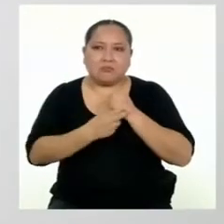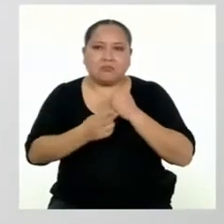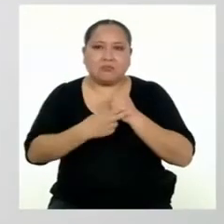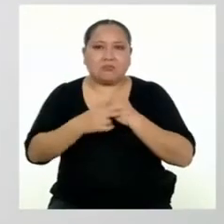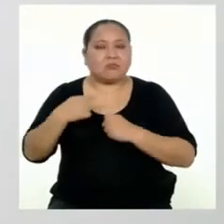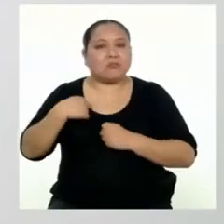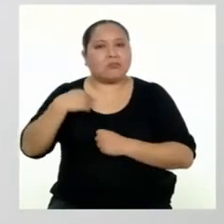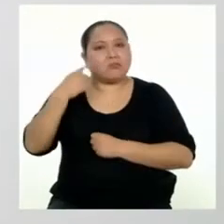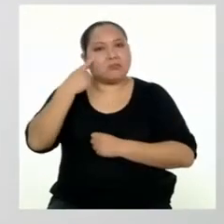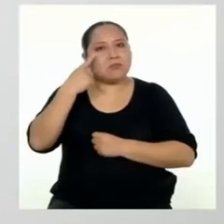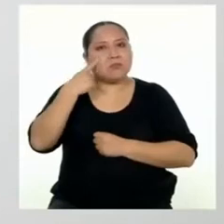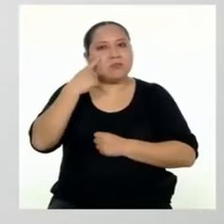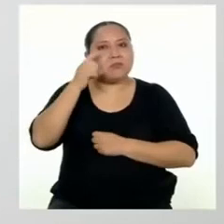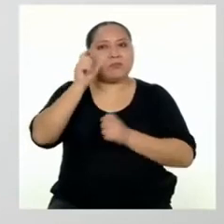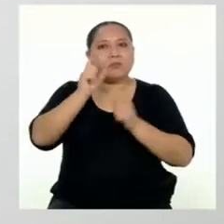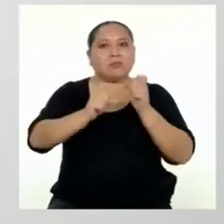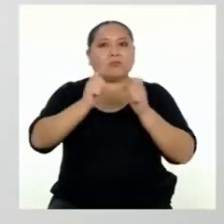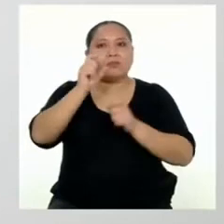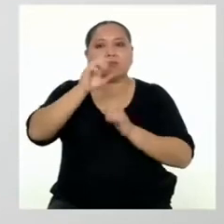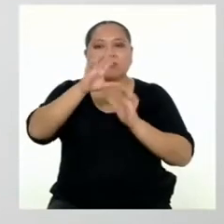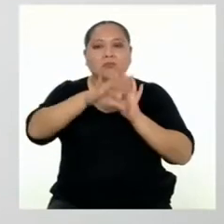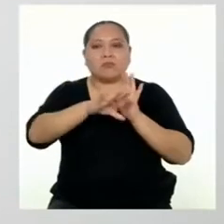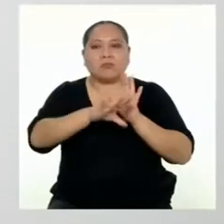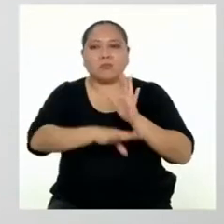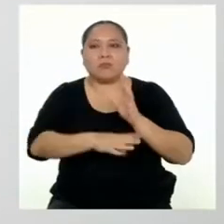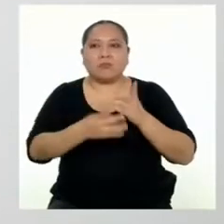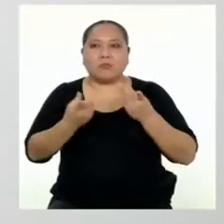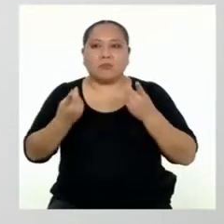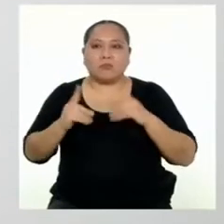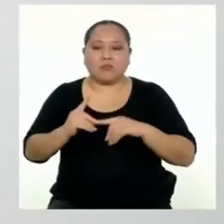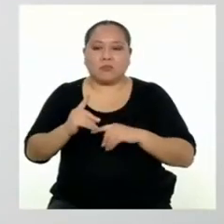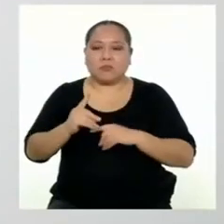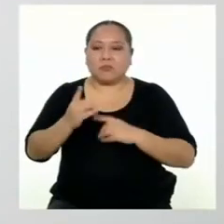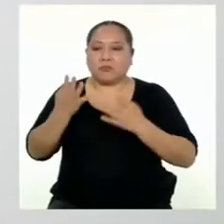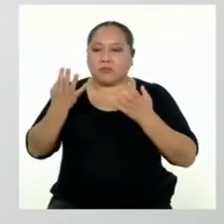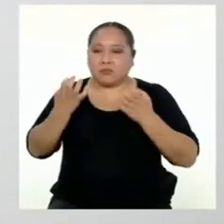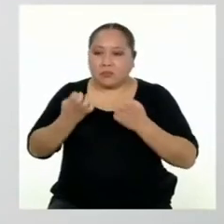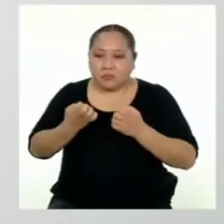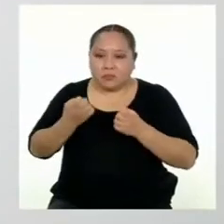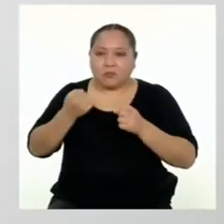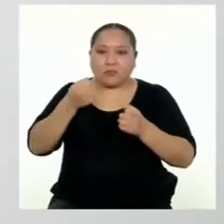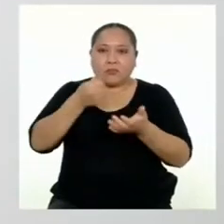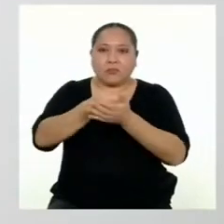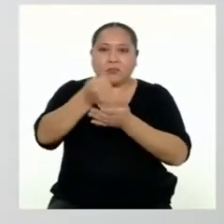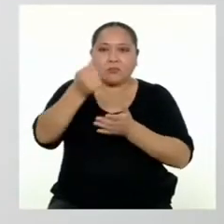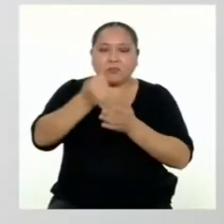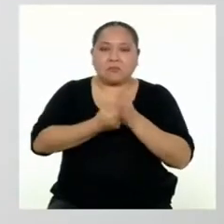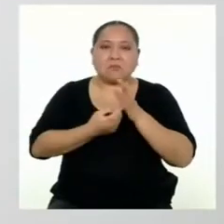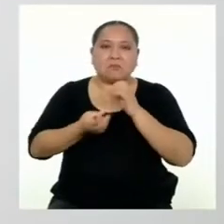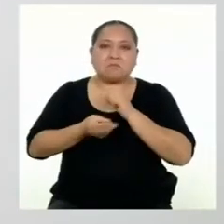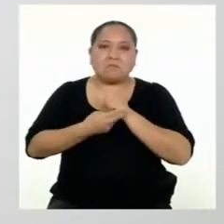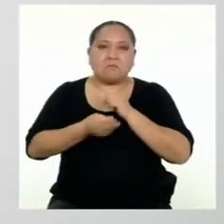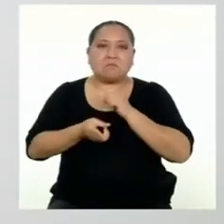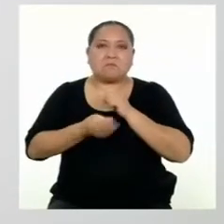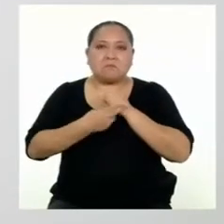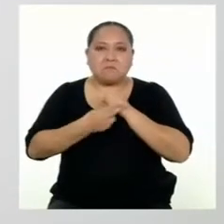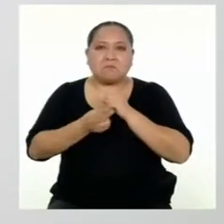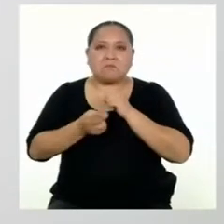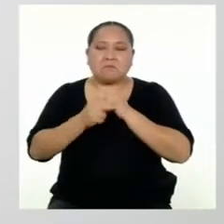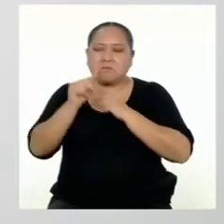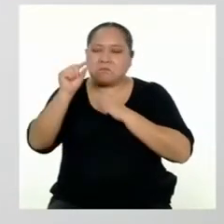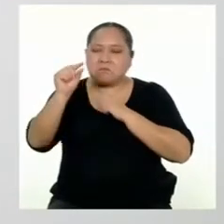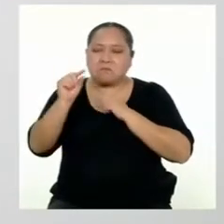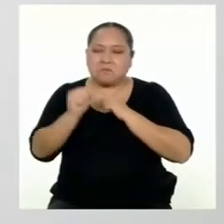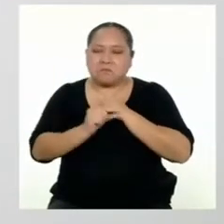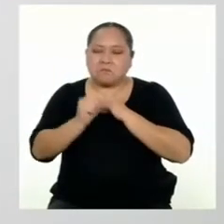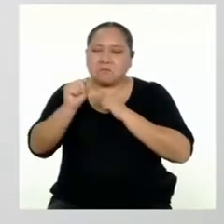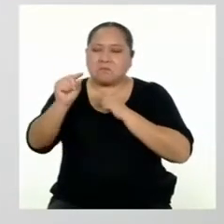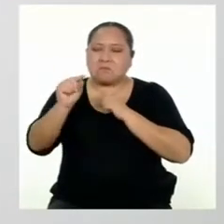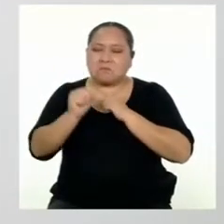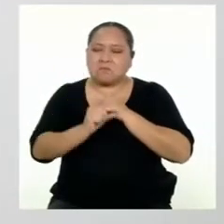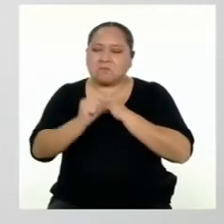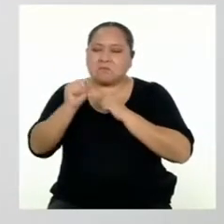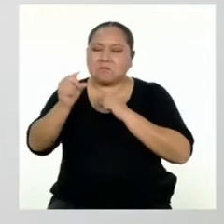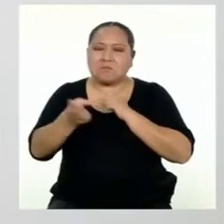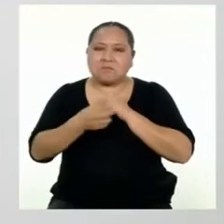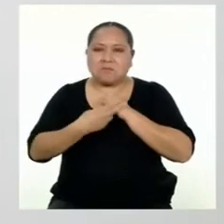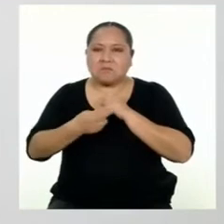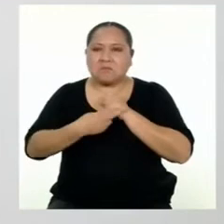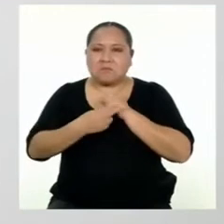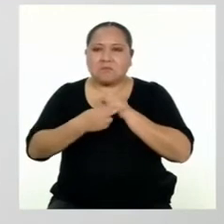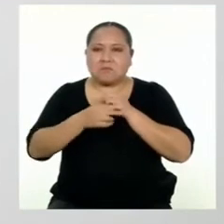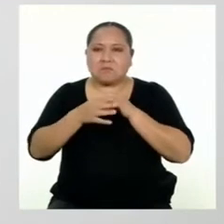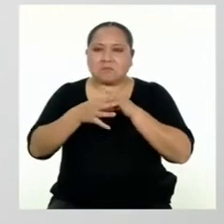Yo conozco personas menores que cuando han querido comprar algo han ahorrado de poquito en poquito